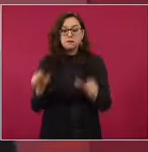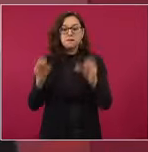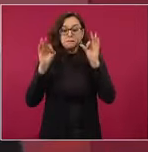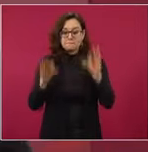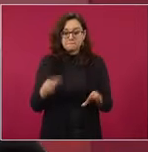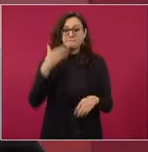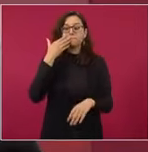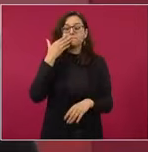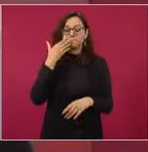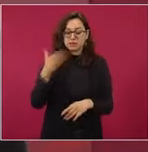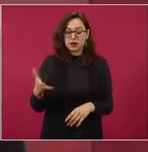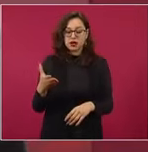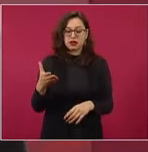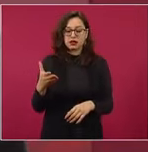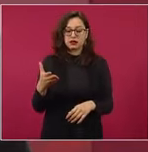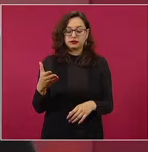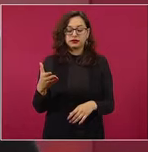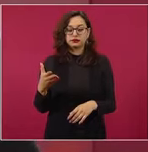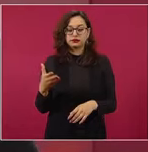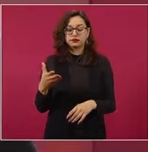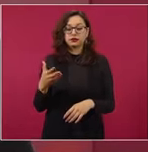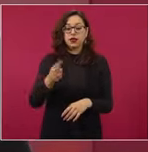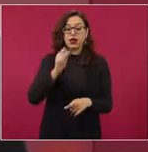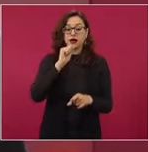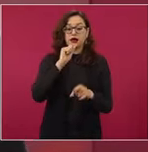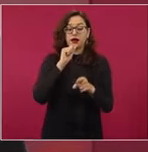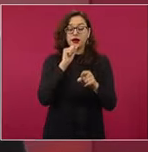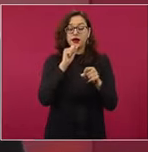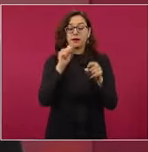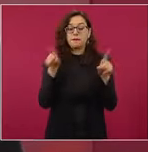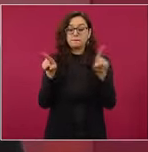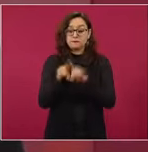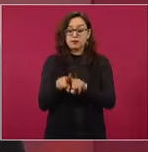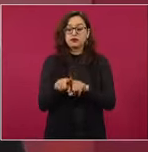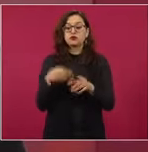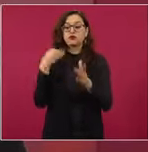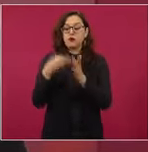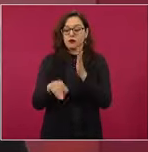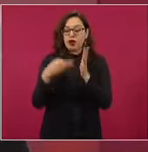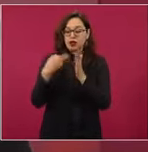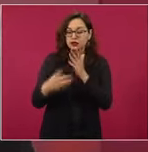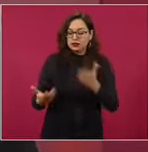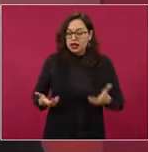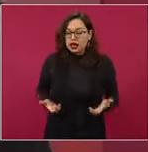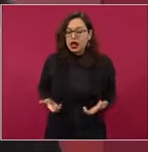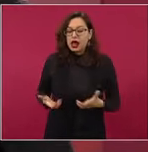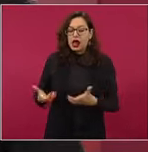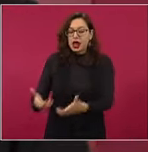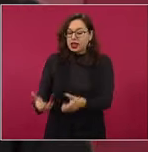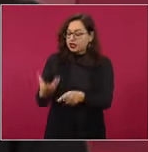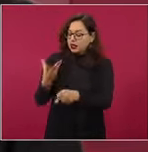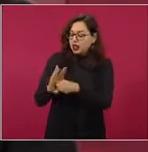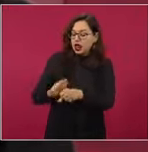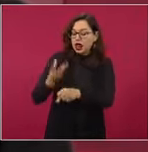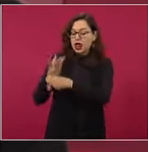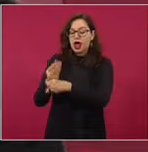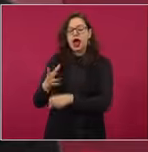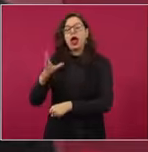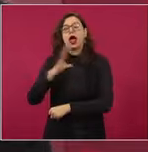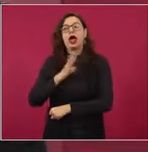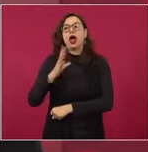pavimentar las calles, que una avenida muy